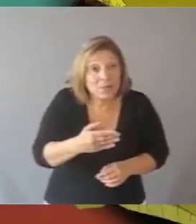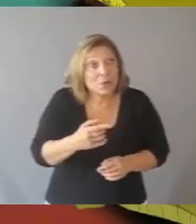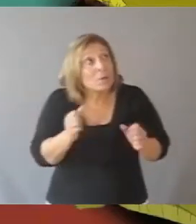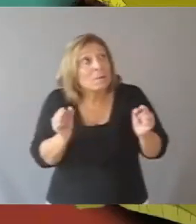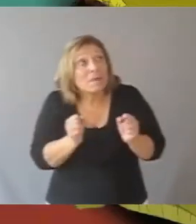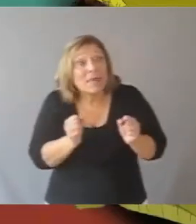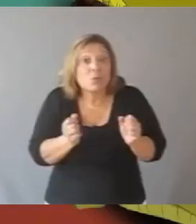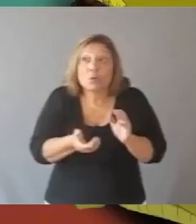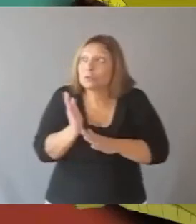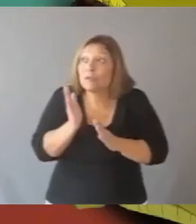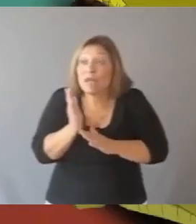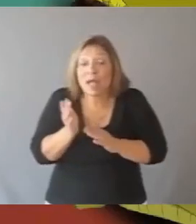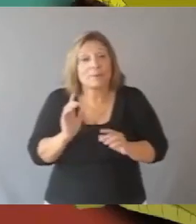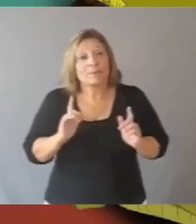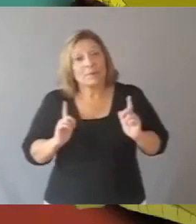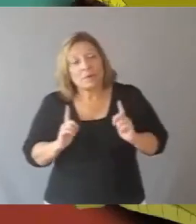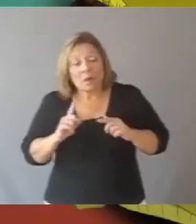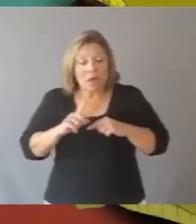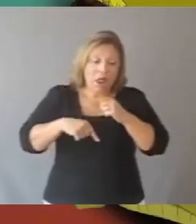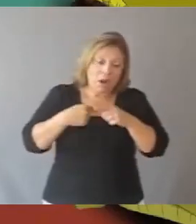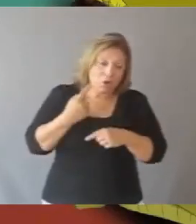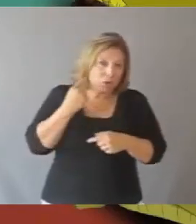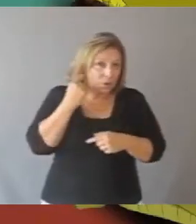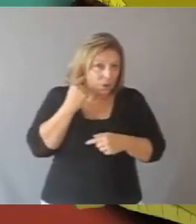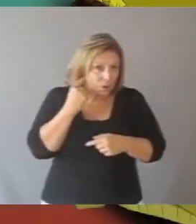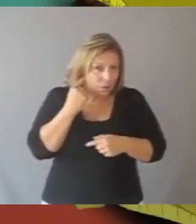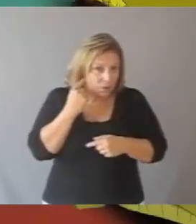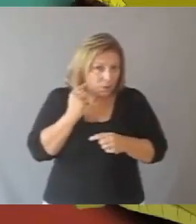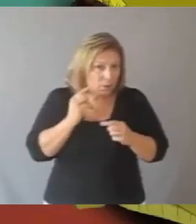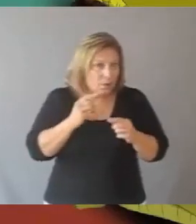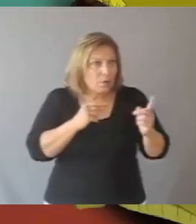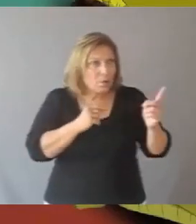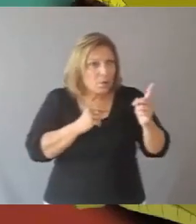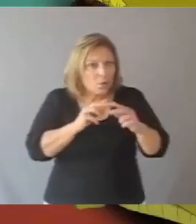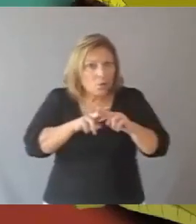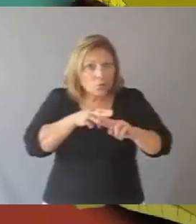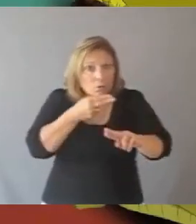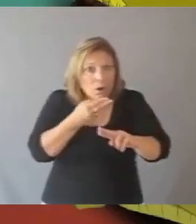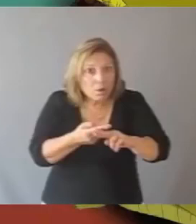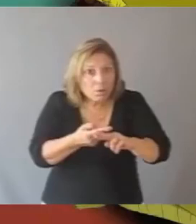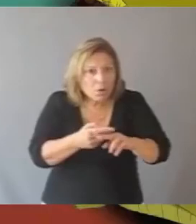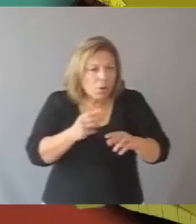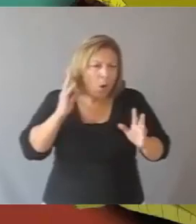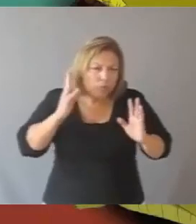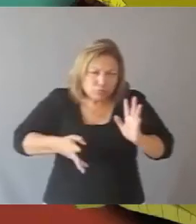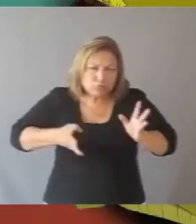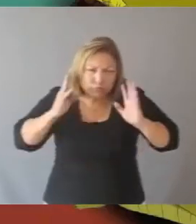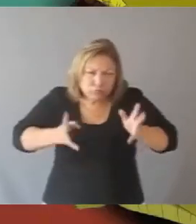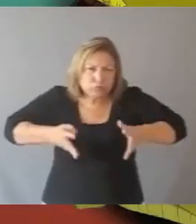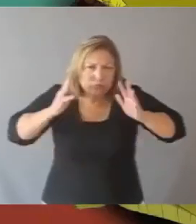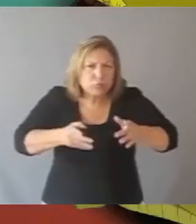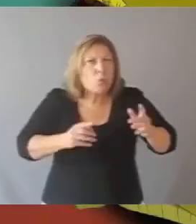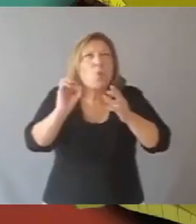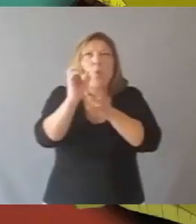volverán cuando no tengan más miedo. Pero al día siguiente sintieron de nuevo el ruido en el agua y vieron pasar de nuevo al vapor haciendo mucho